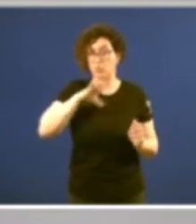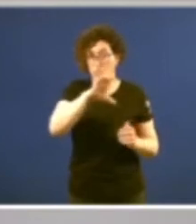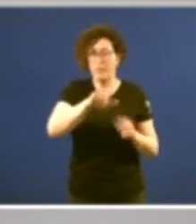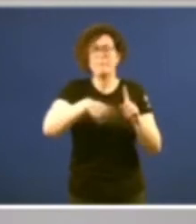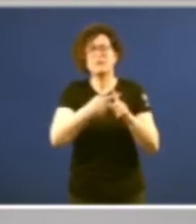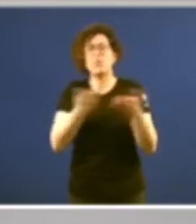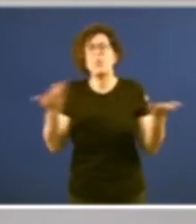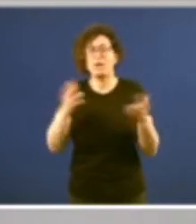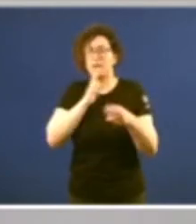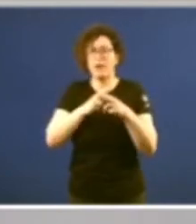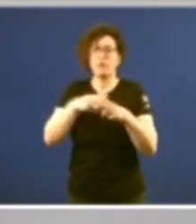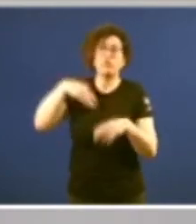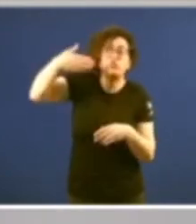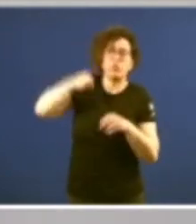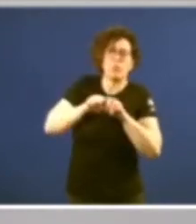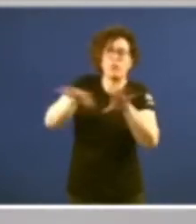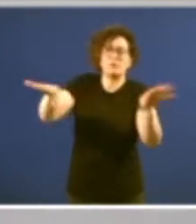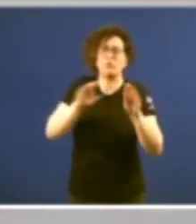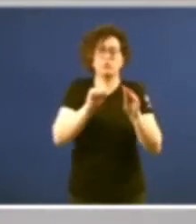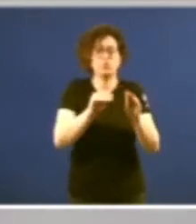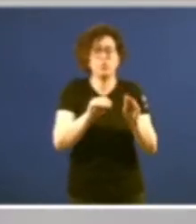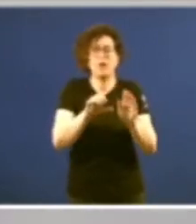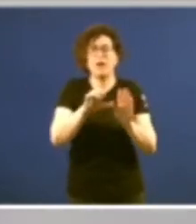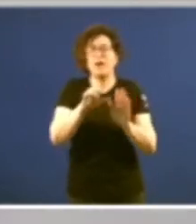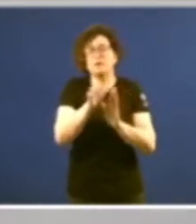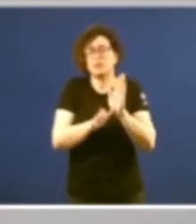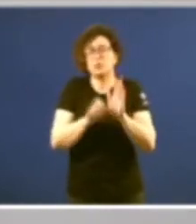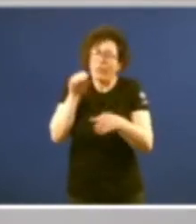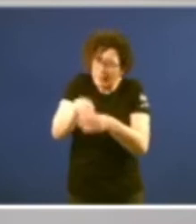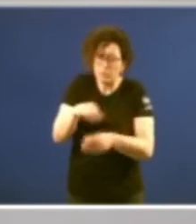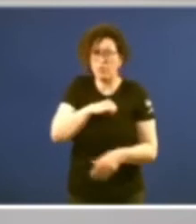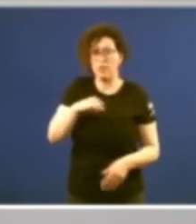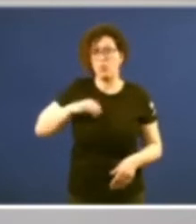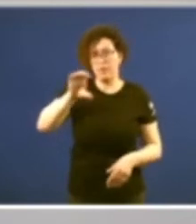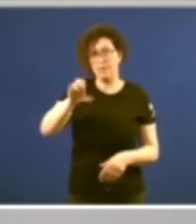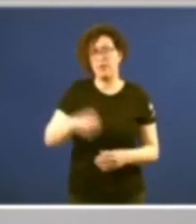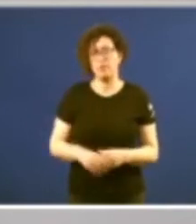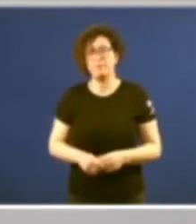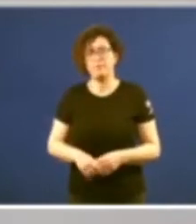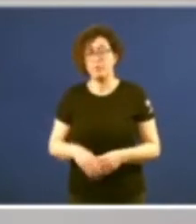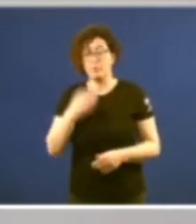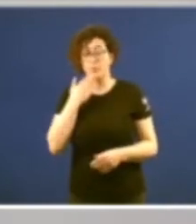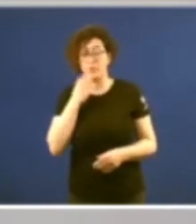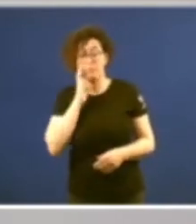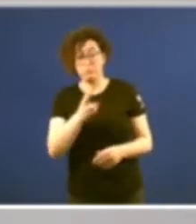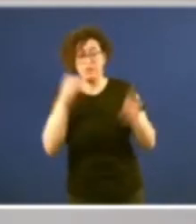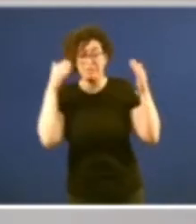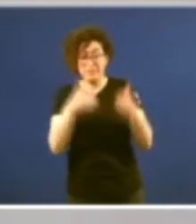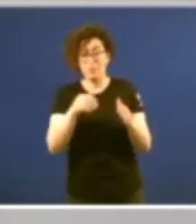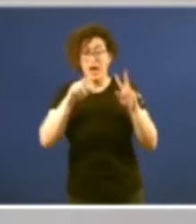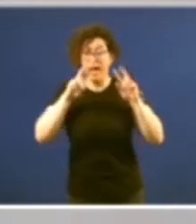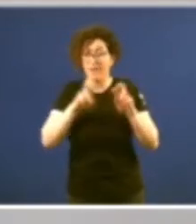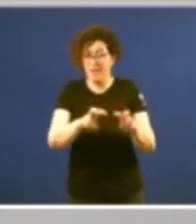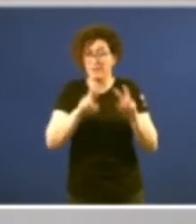proyección de futuro dese Estatuto en a Comunidade Autónoma. Se nos centramos en o análisis do